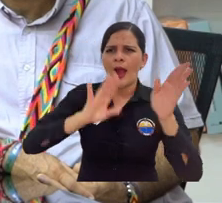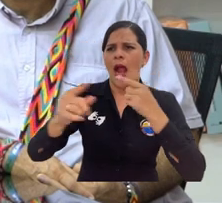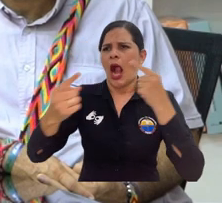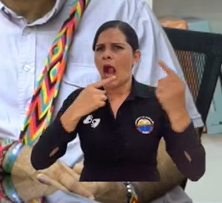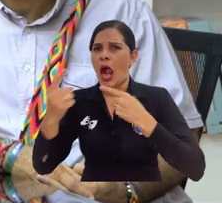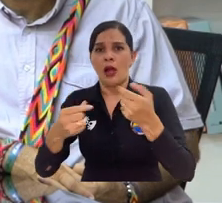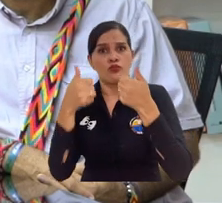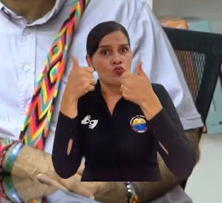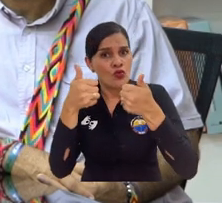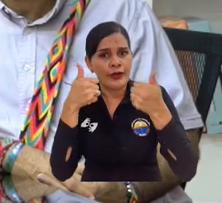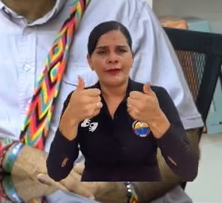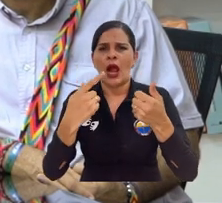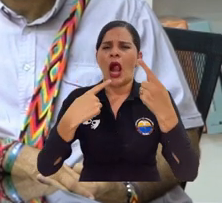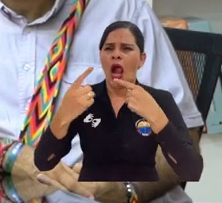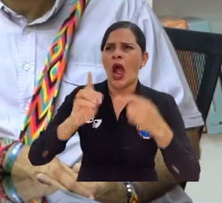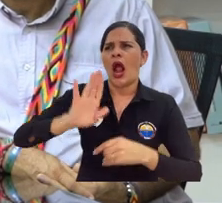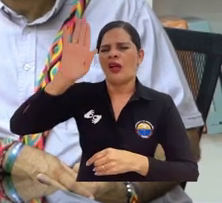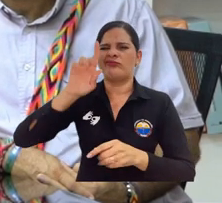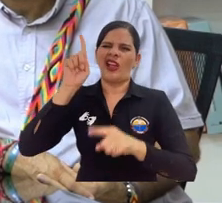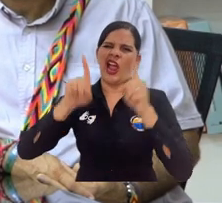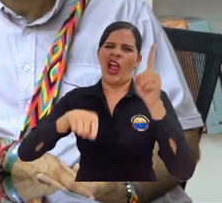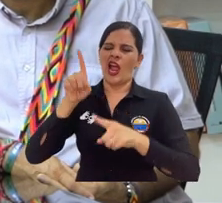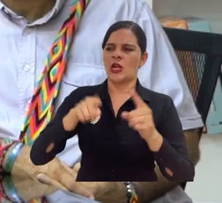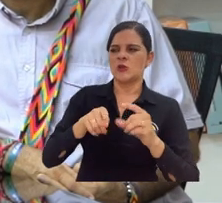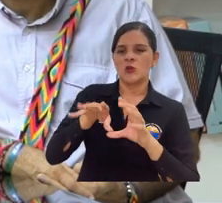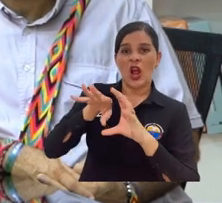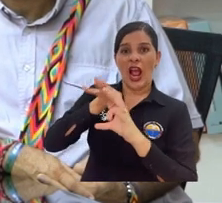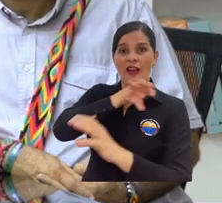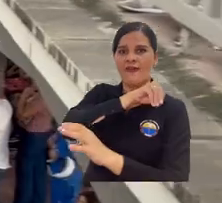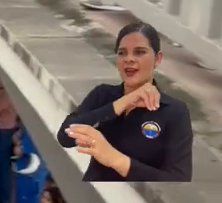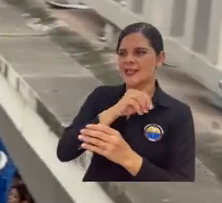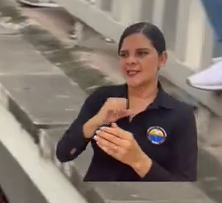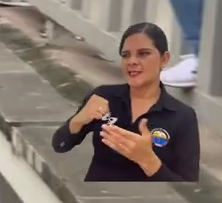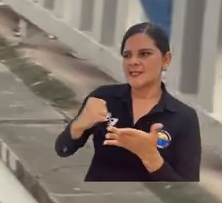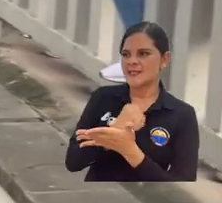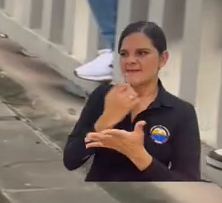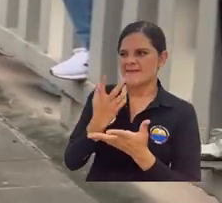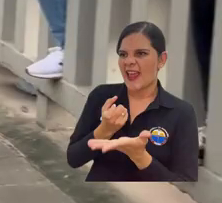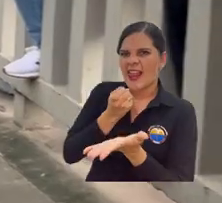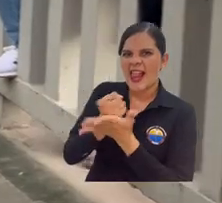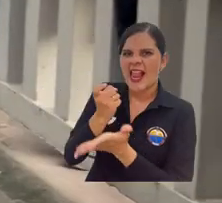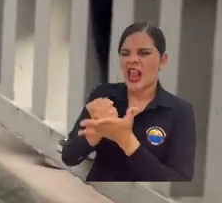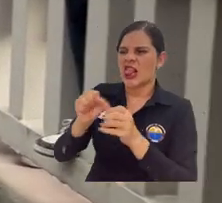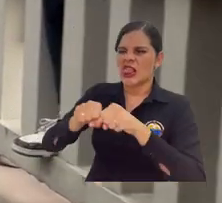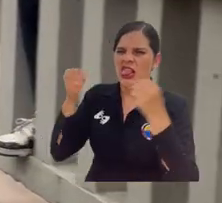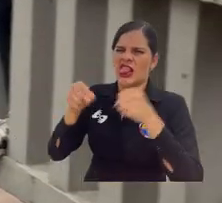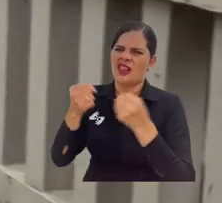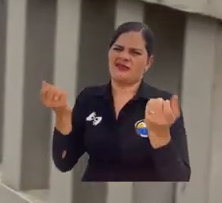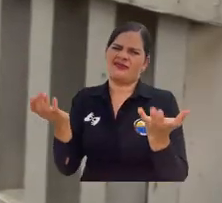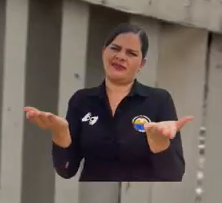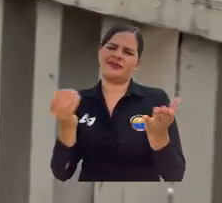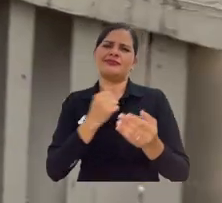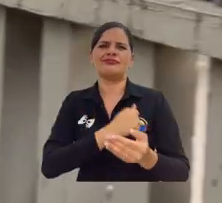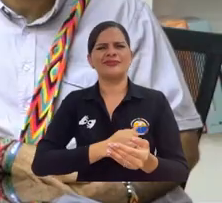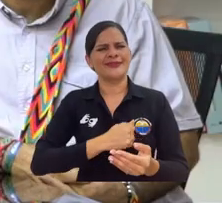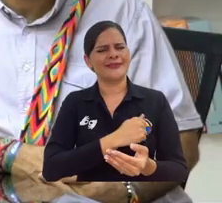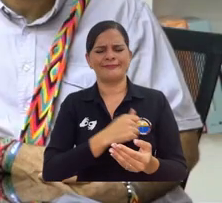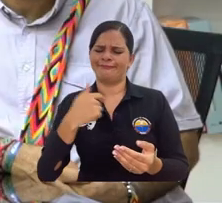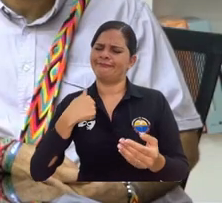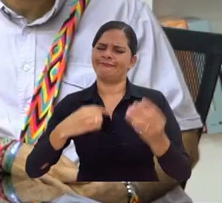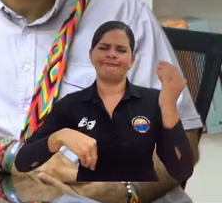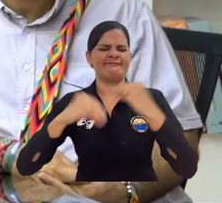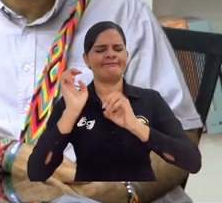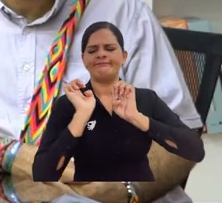desarrollando en la institución y que seguramente actores externos quieren de alguna manera interrumpir. Rechazar rotundamente